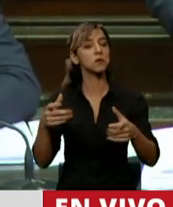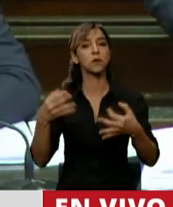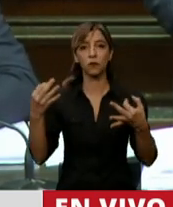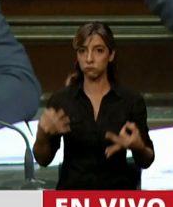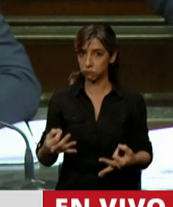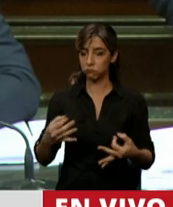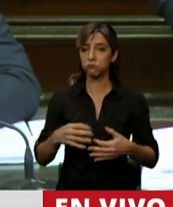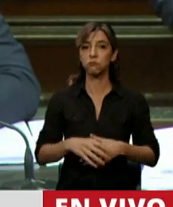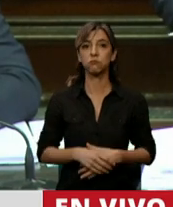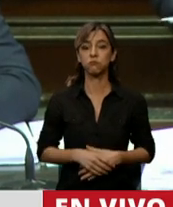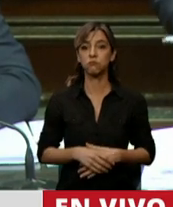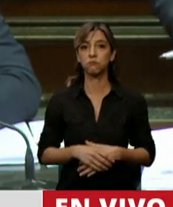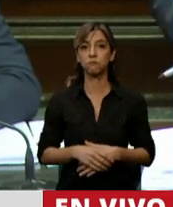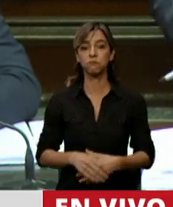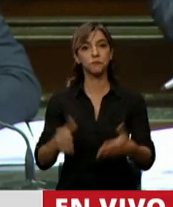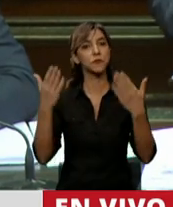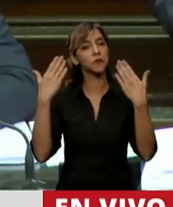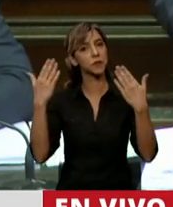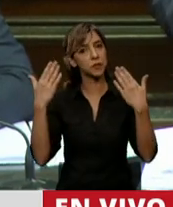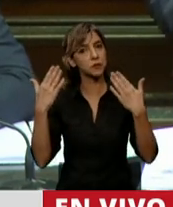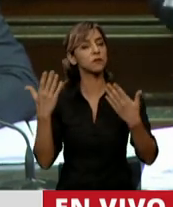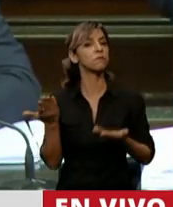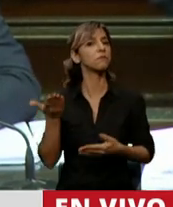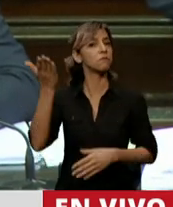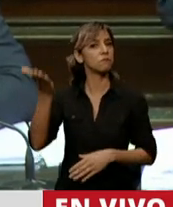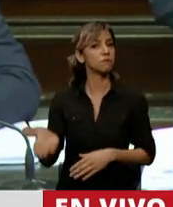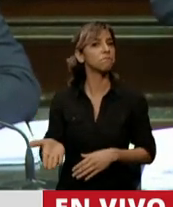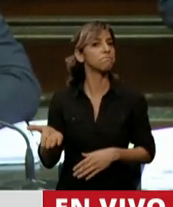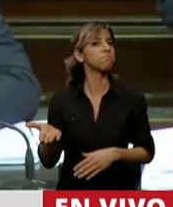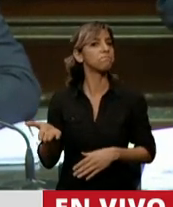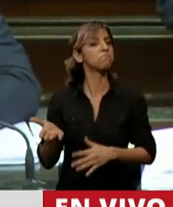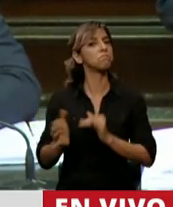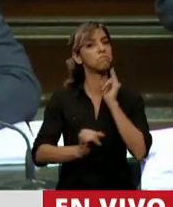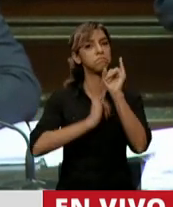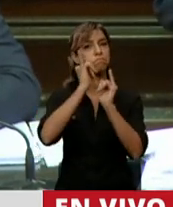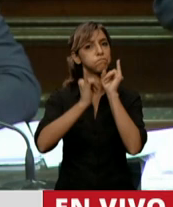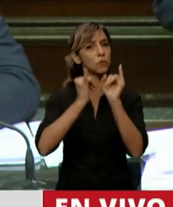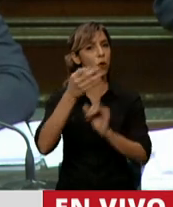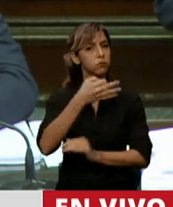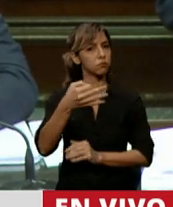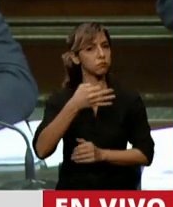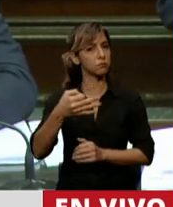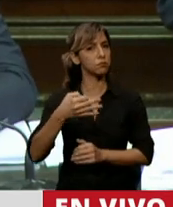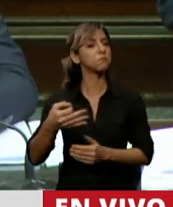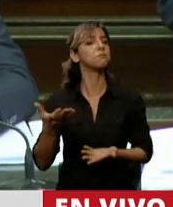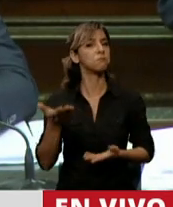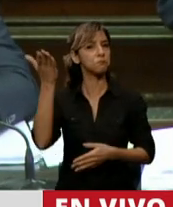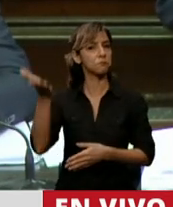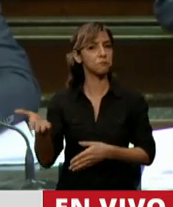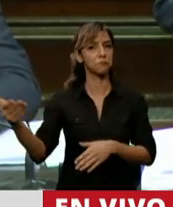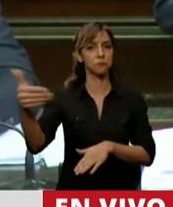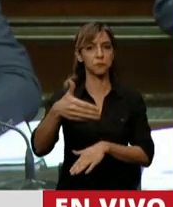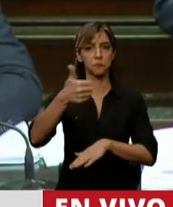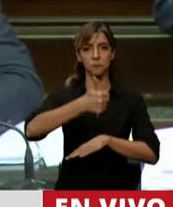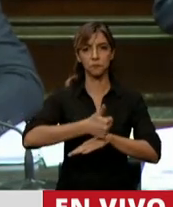felicitarlo porque es absolutamente cierto el argumento que dio el por qué está presente hoy